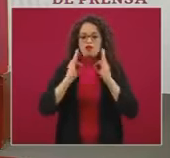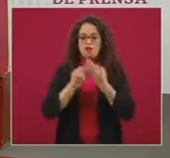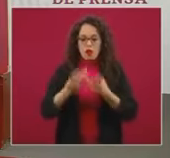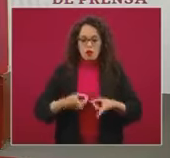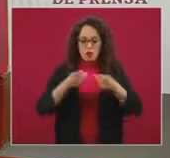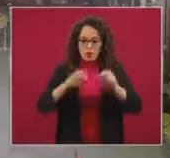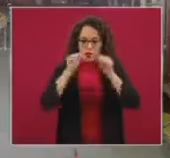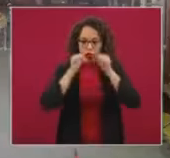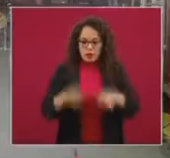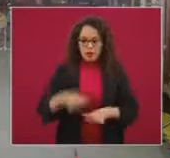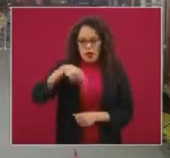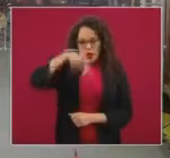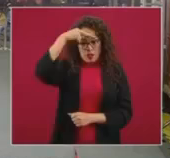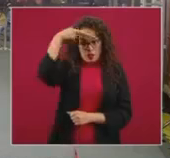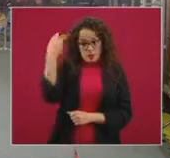país